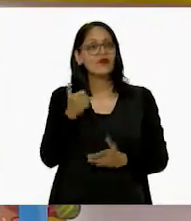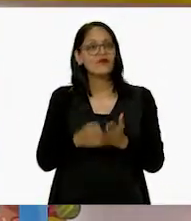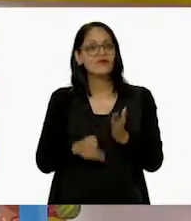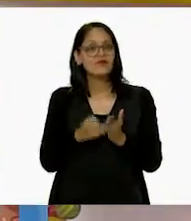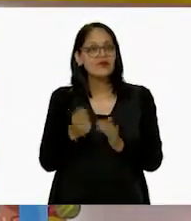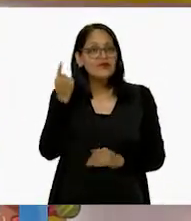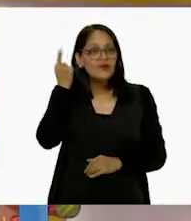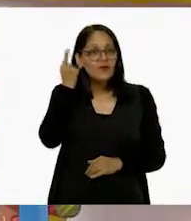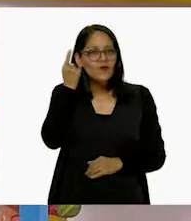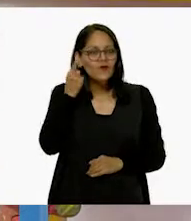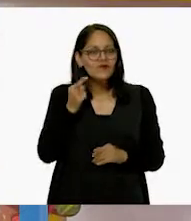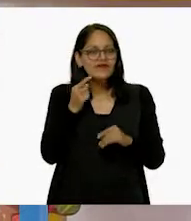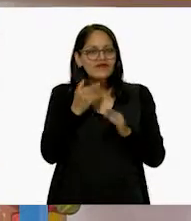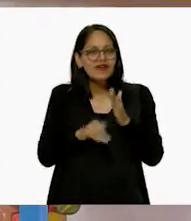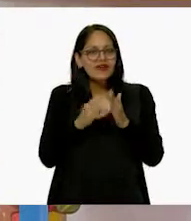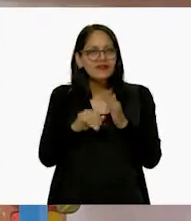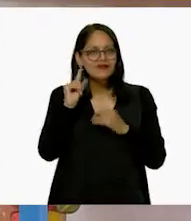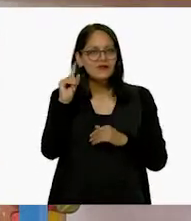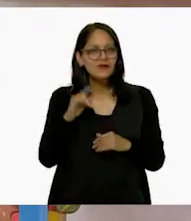solamente una pieza.